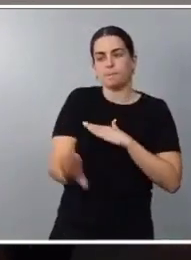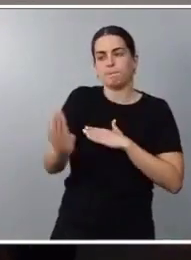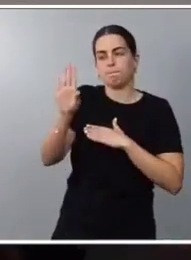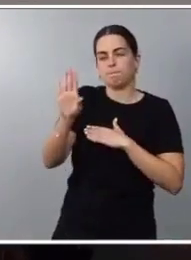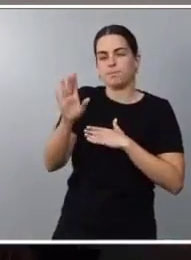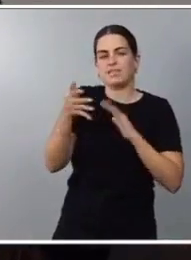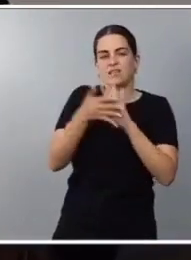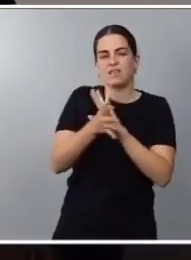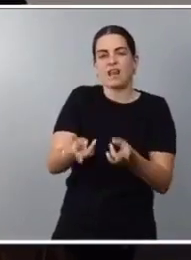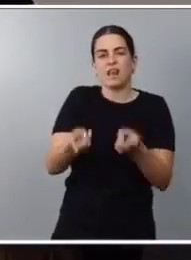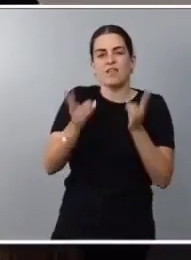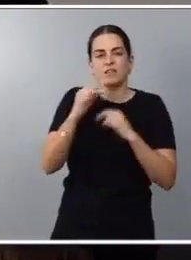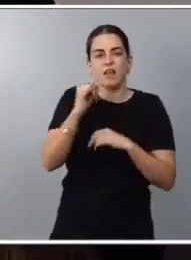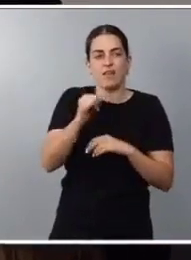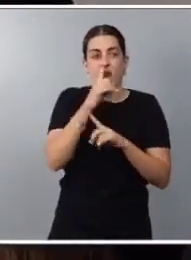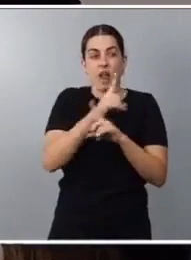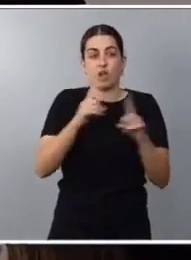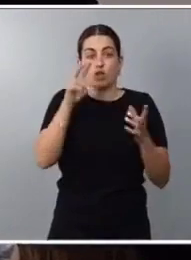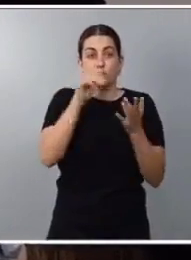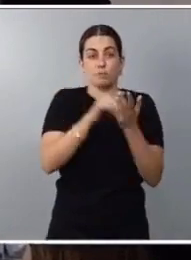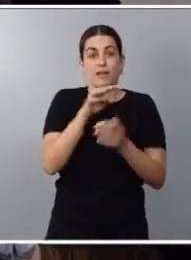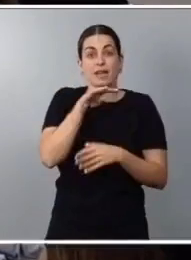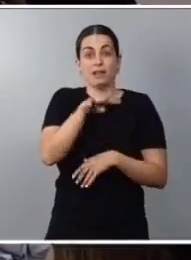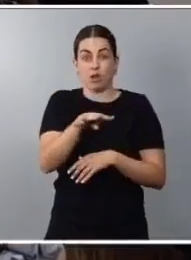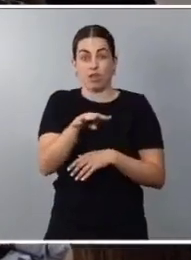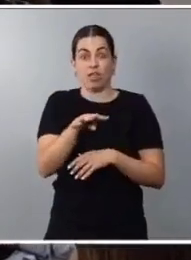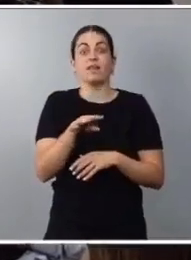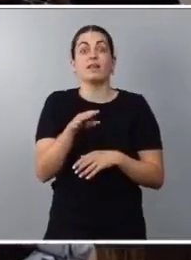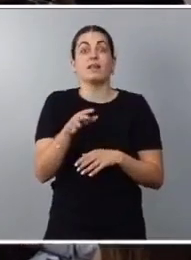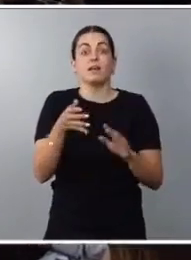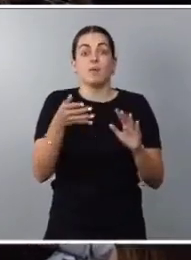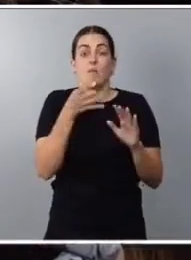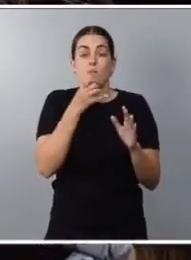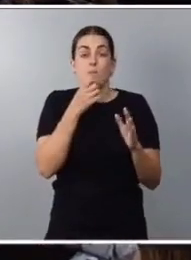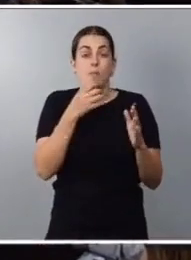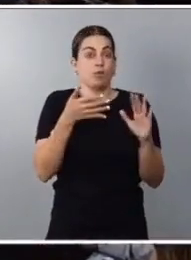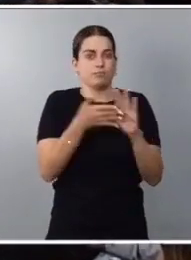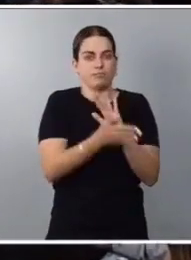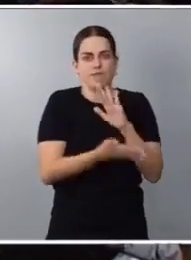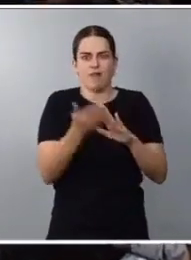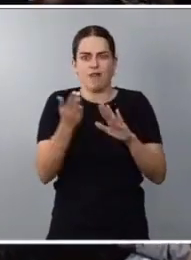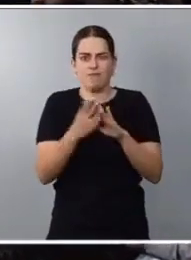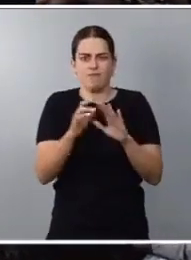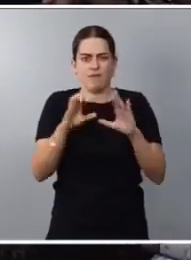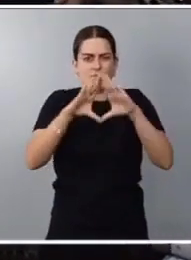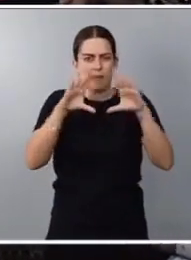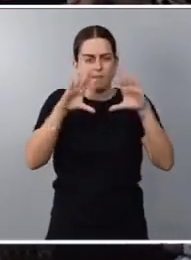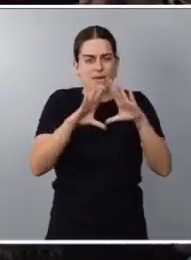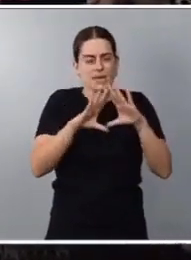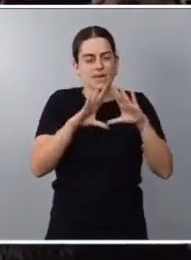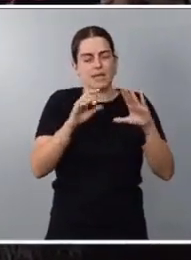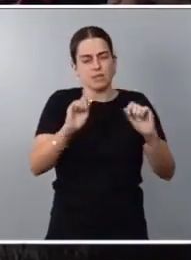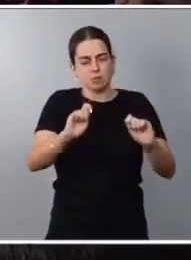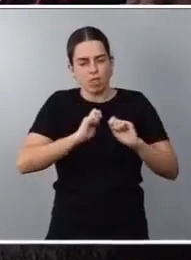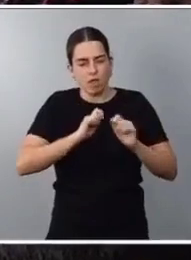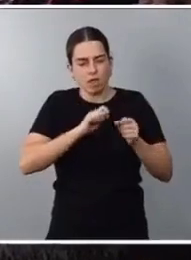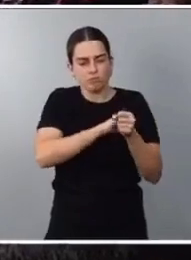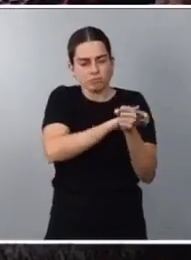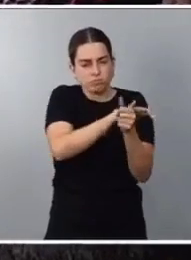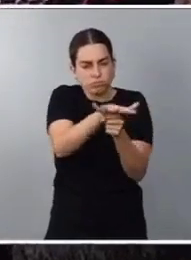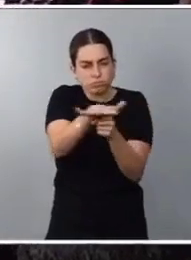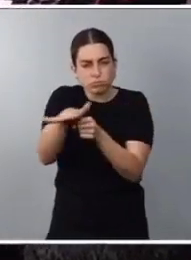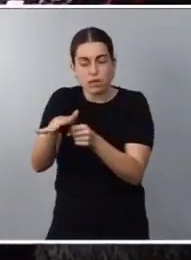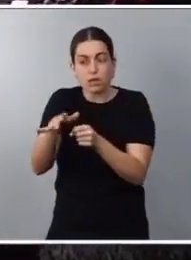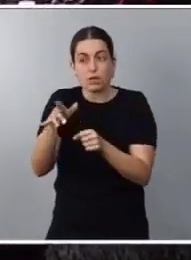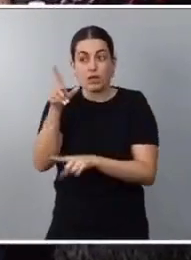2014, que es un precursor indudable de esta ola de feminismo que estamos viviendo en nuestro país, fue capaz de frenar ese retroceso de